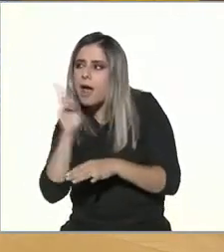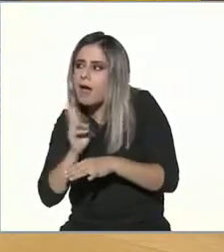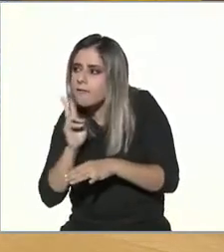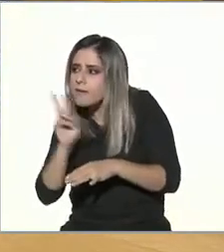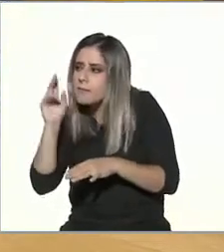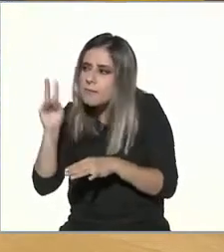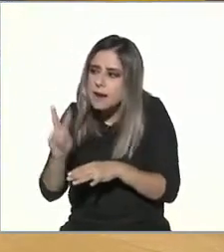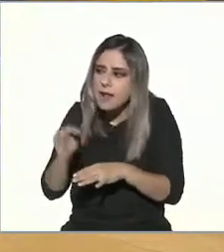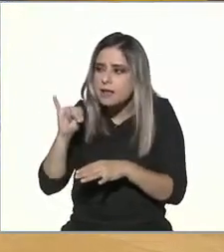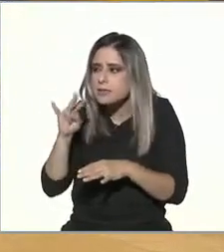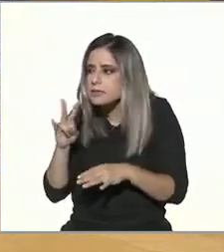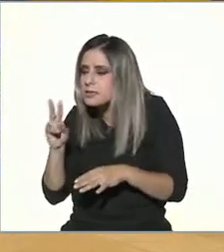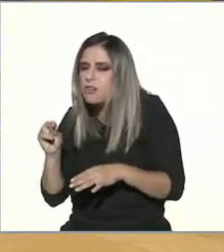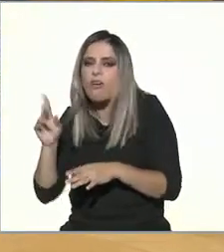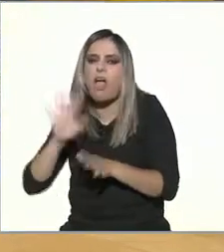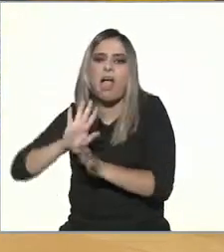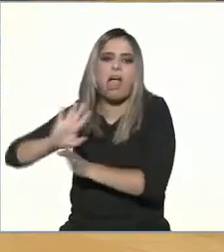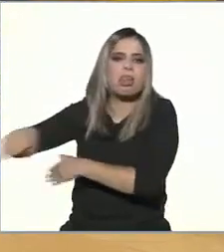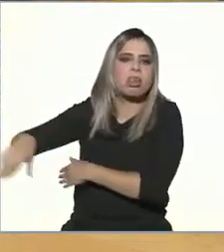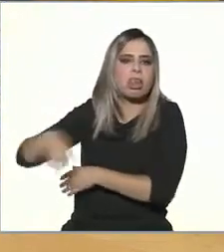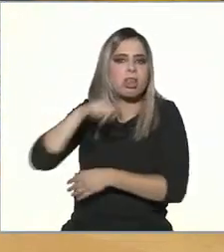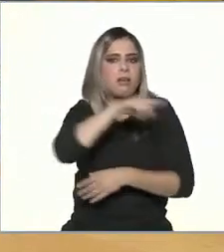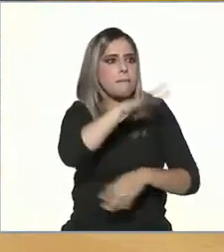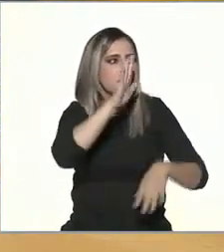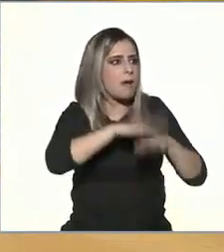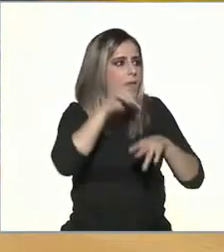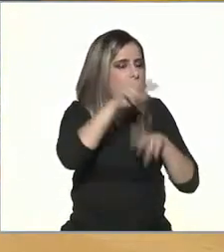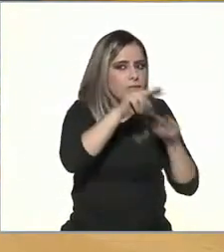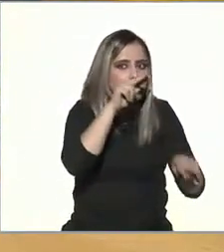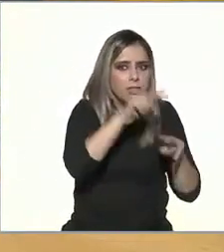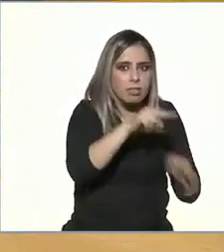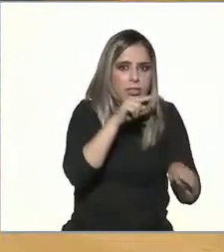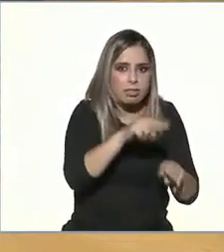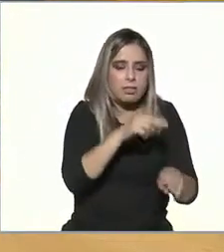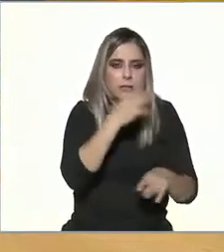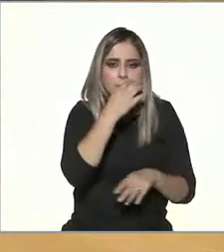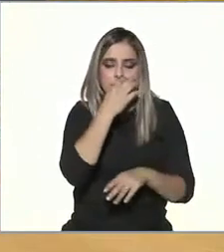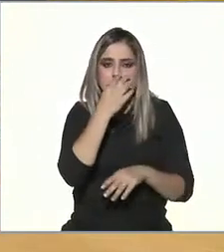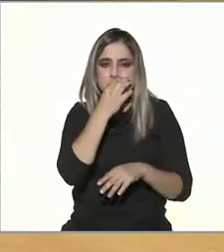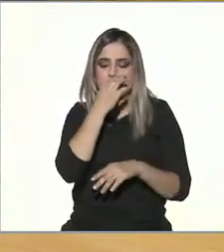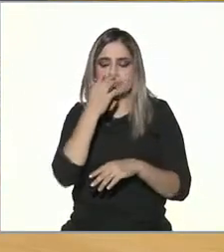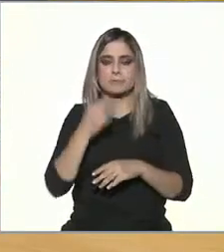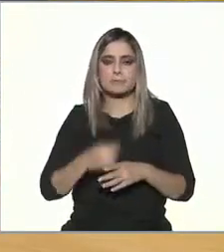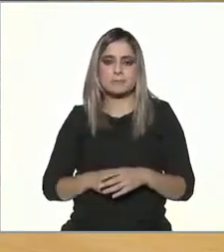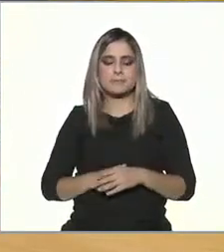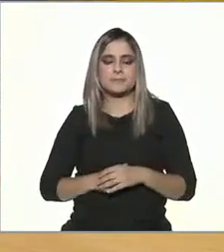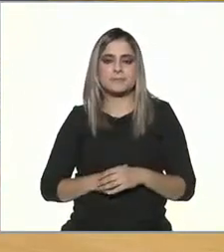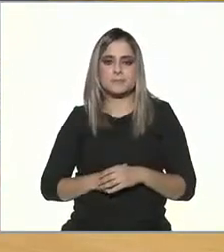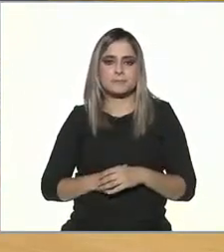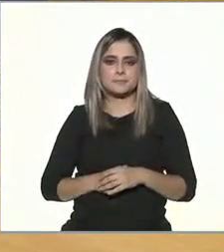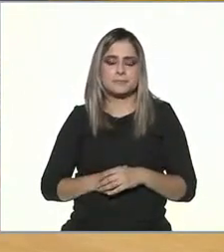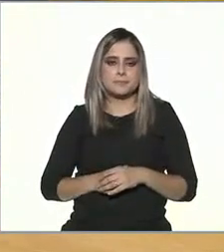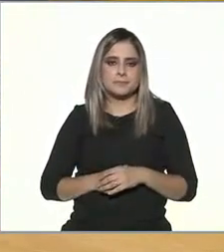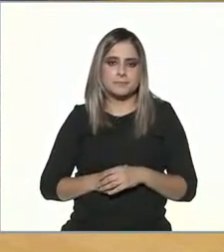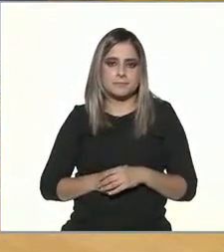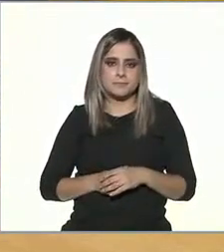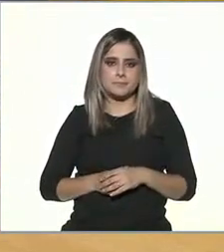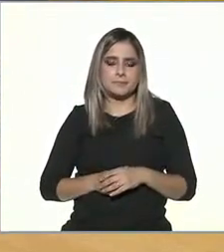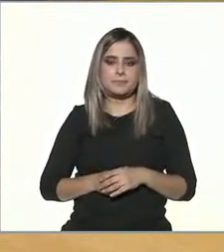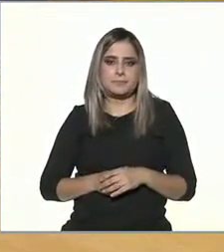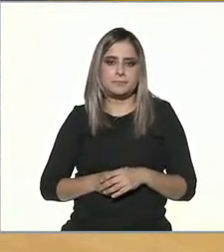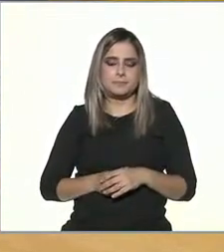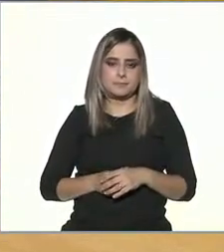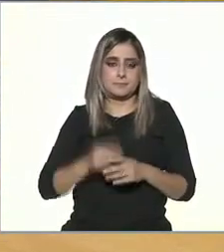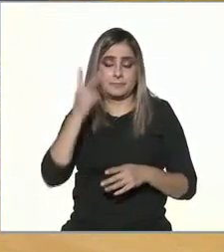por llamar, digamos, la ganancia, digamos, informativa o de audiencia pues hacen muy, muy, digamos,